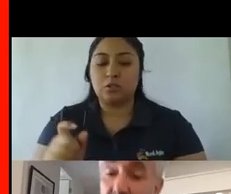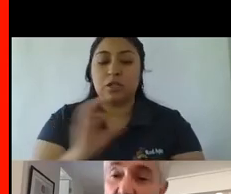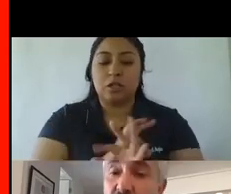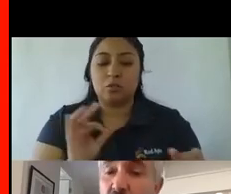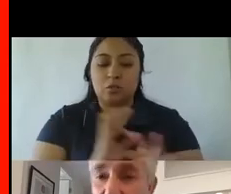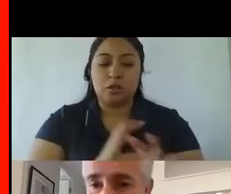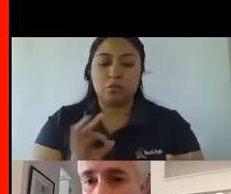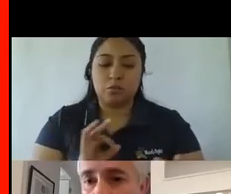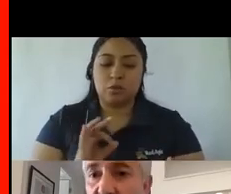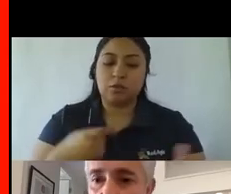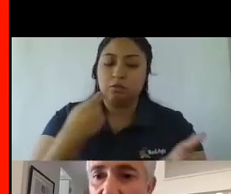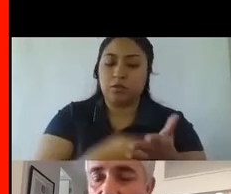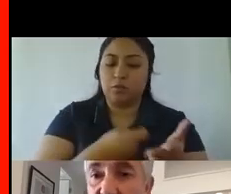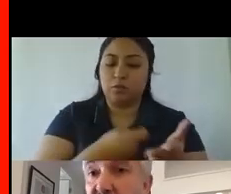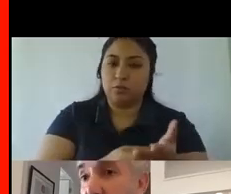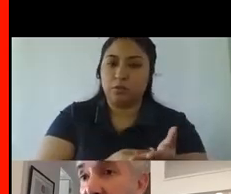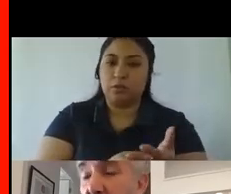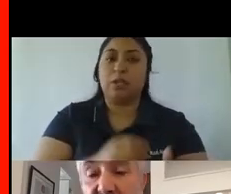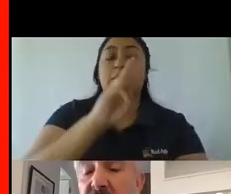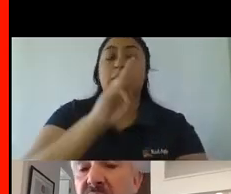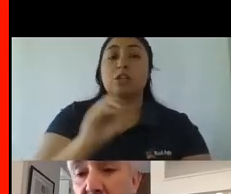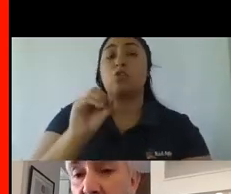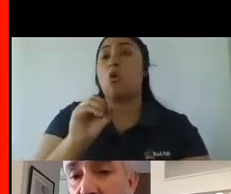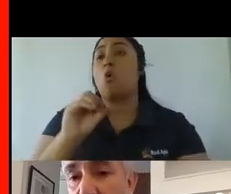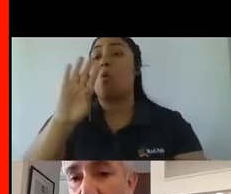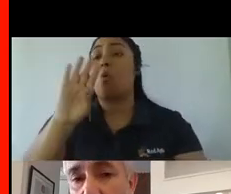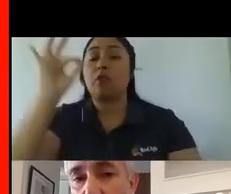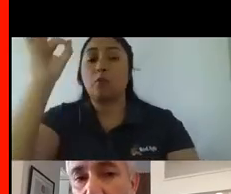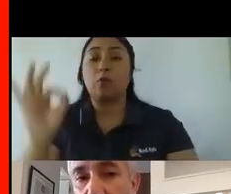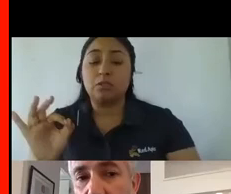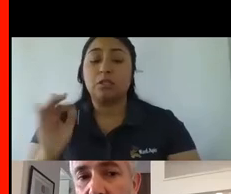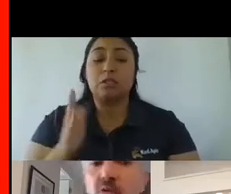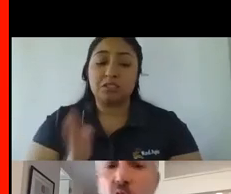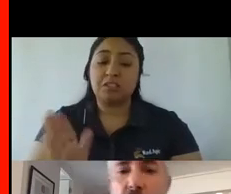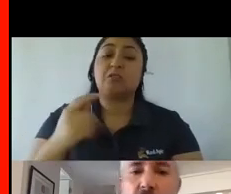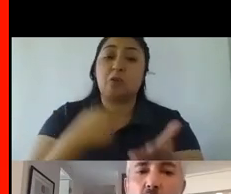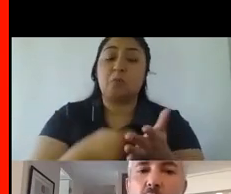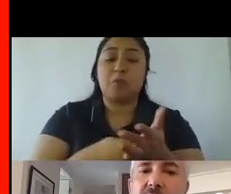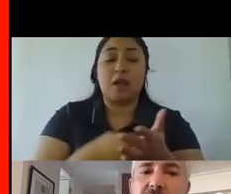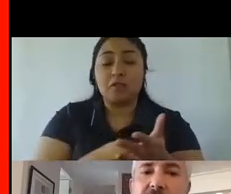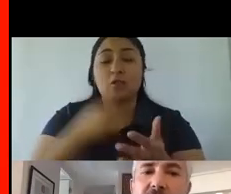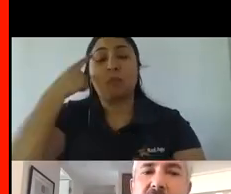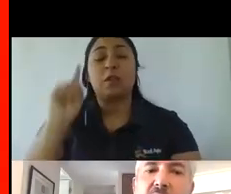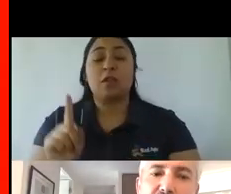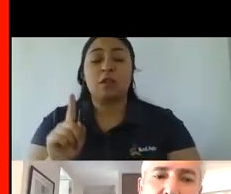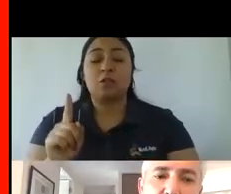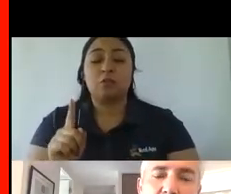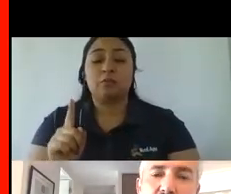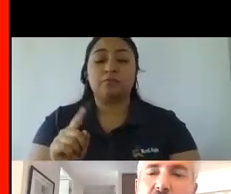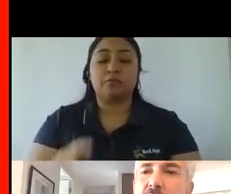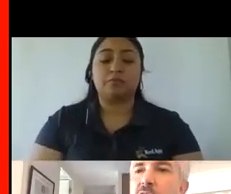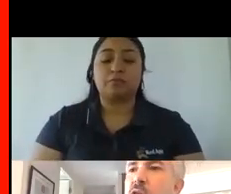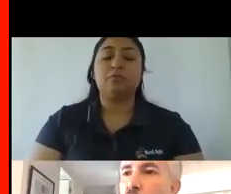3 o 4% de personas que eventualmente podrían haberte seguido comprando si tú hubieras dado una